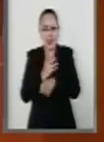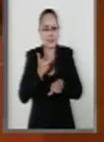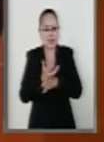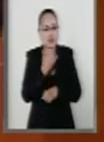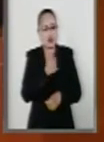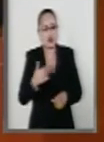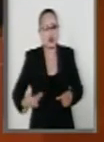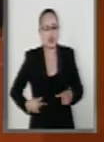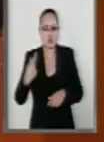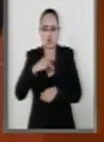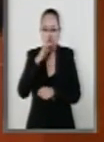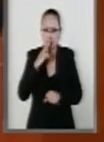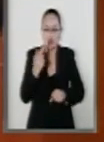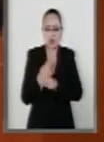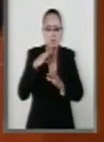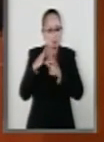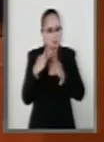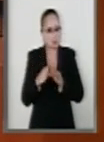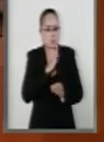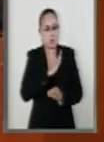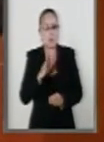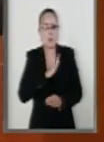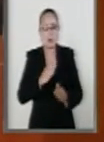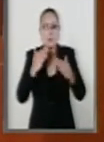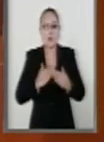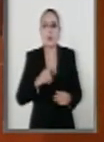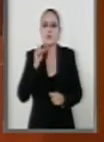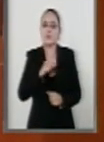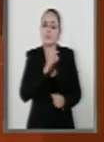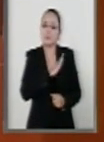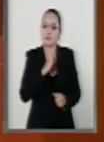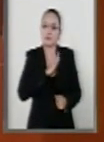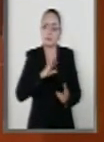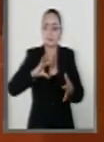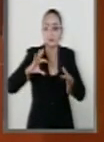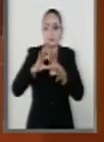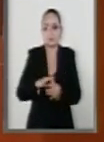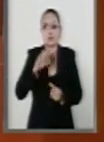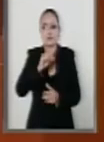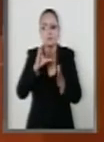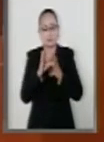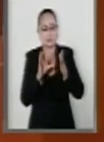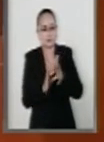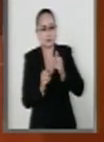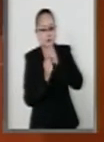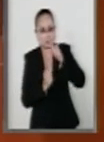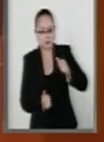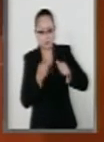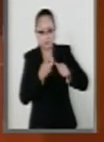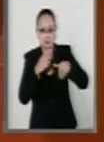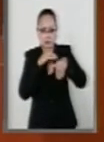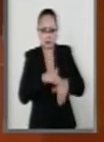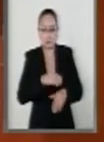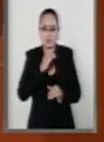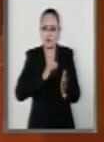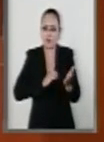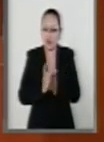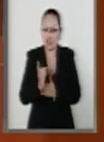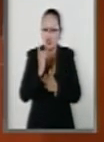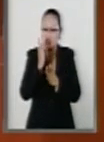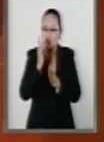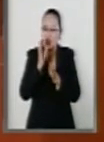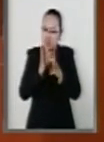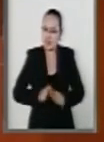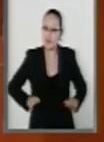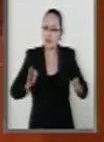sus respectivas competencias y se interpretará de conformidad con la Constitución y el derecho internacional favoreciendo